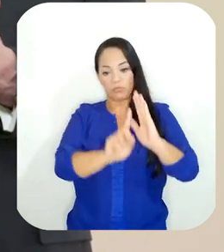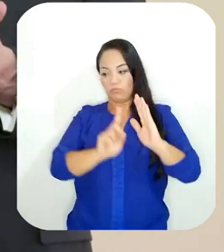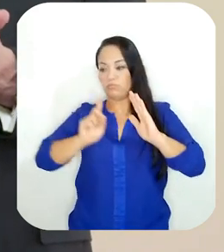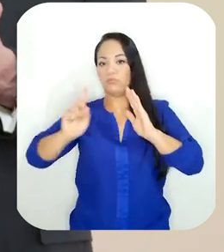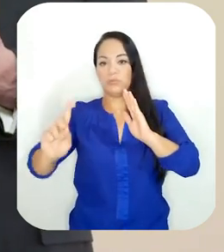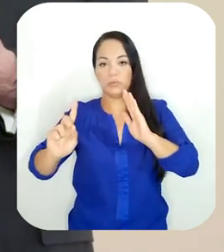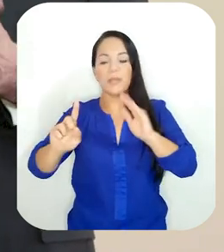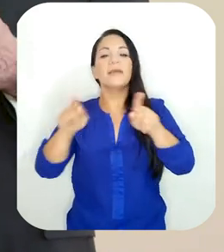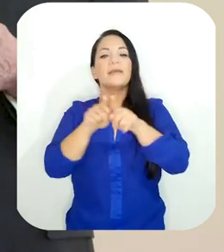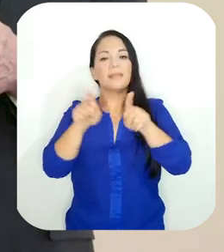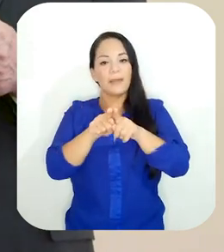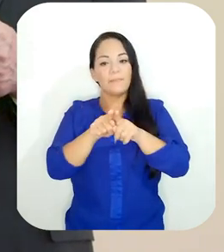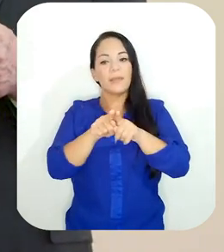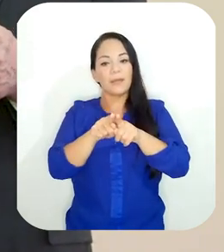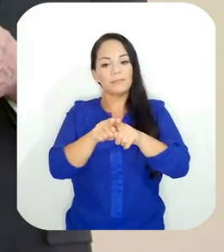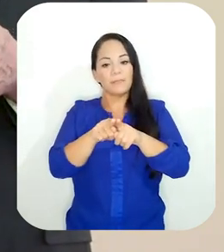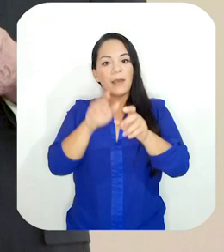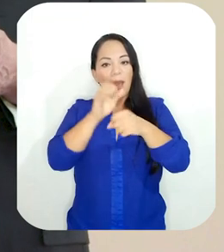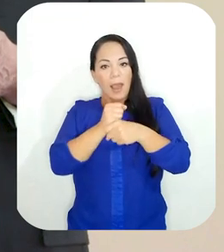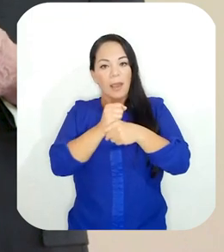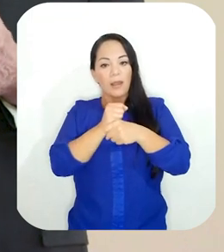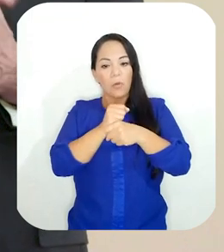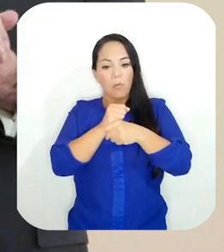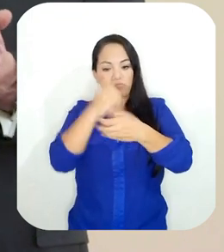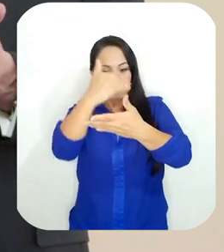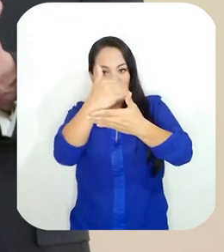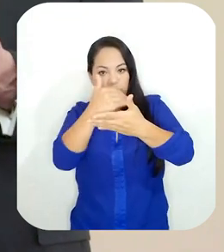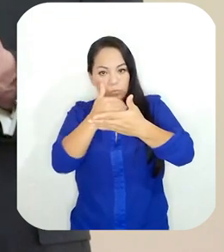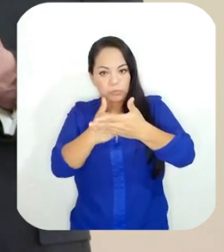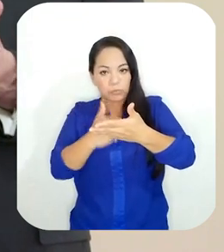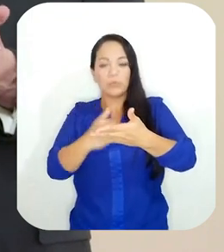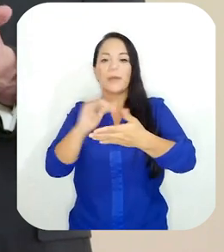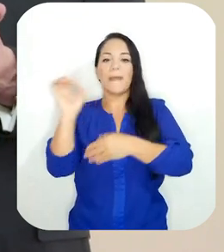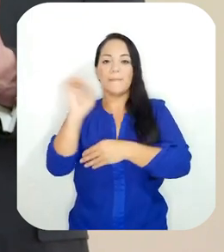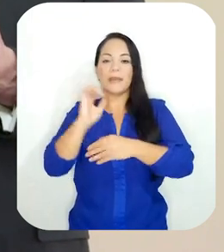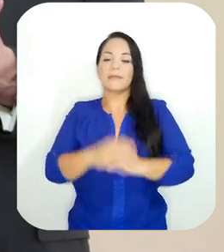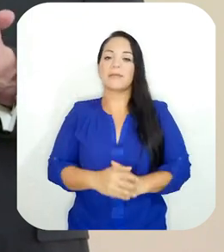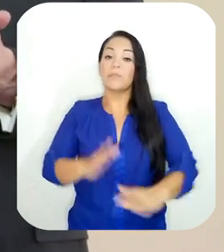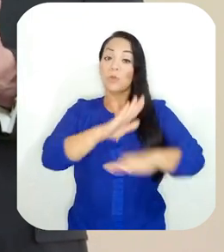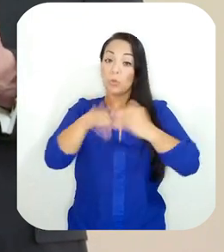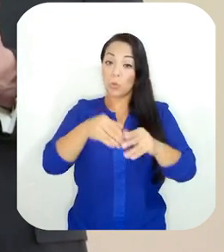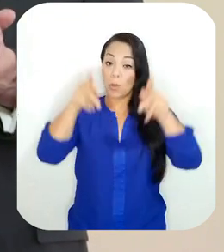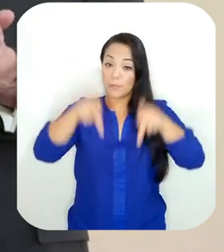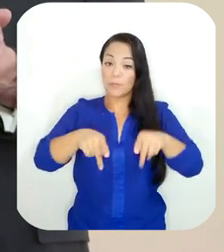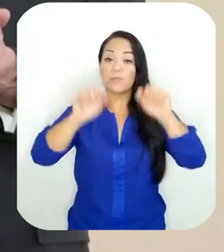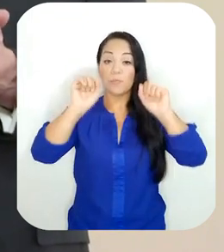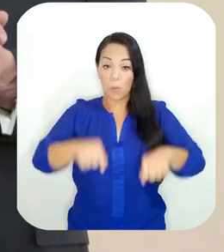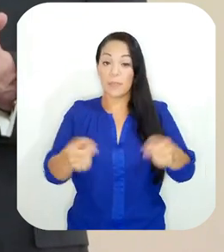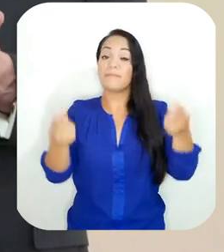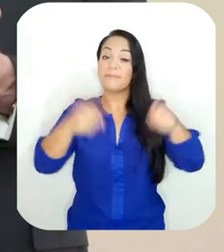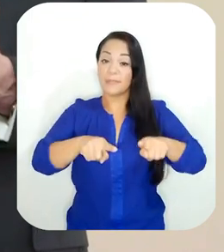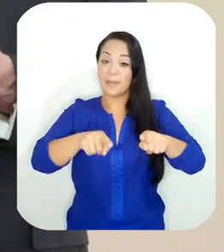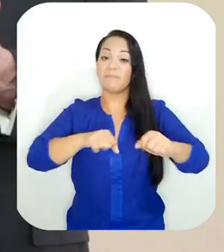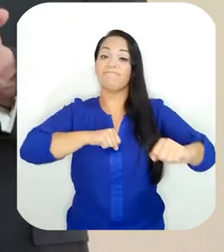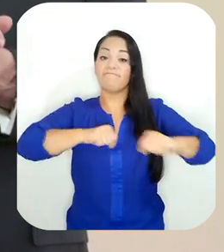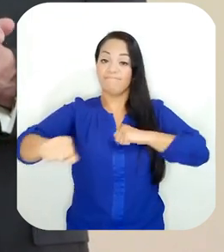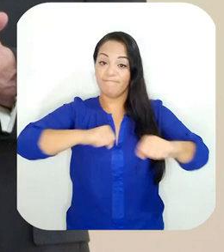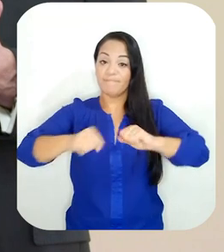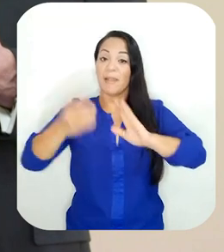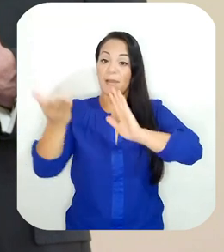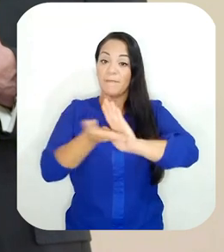para ponerse a salvo y elabore un maletín de emergencia. Todos estamos expuestos a un terremoto.